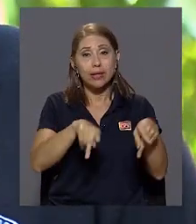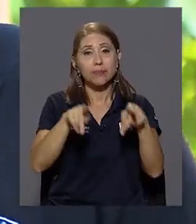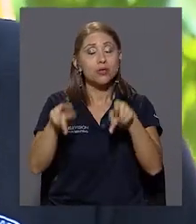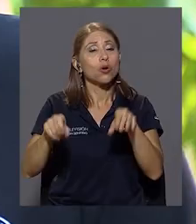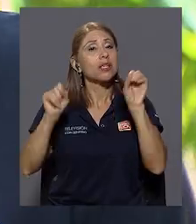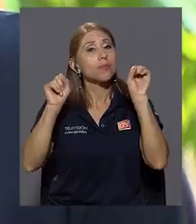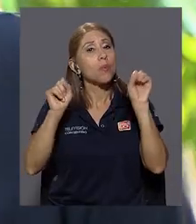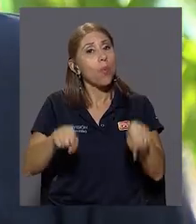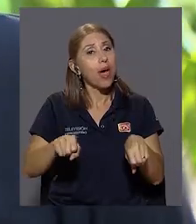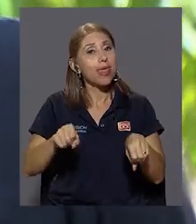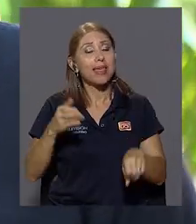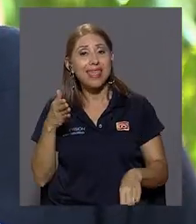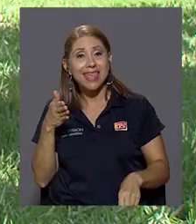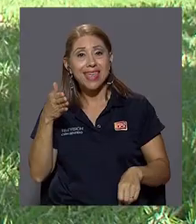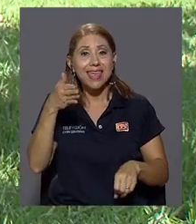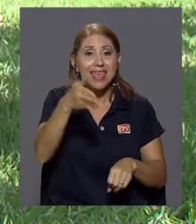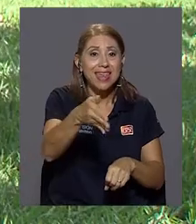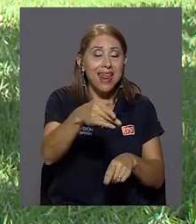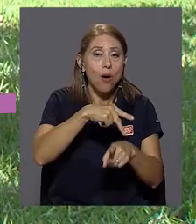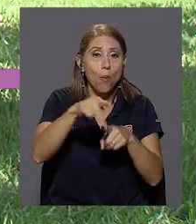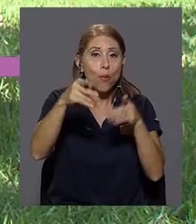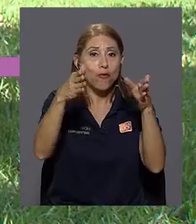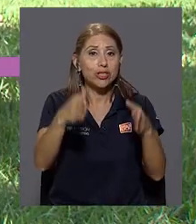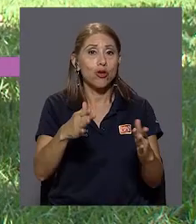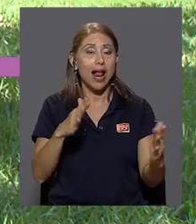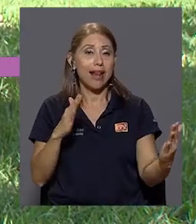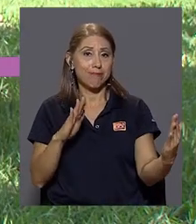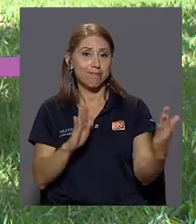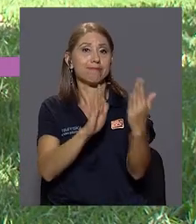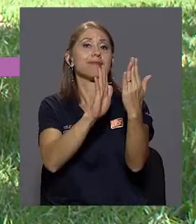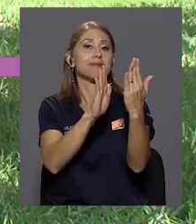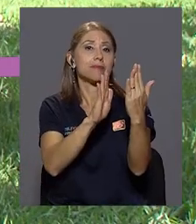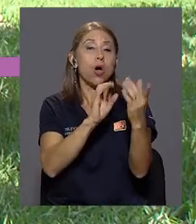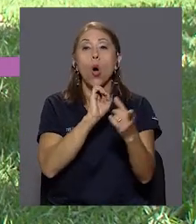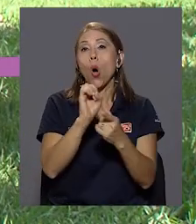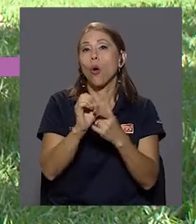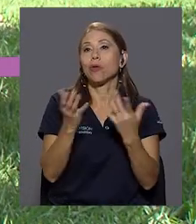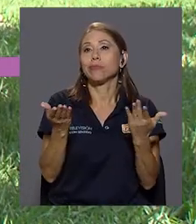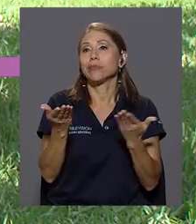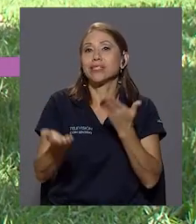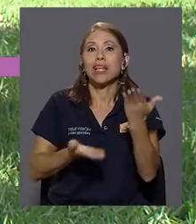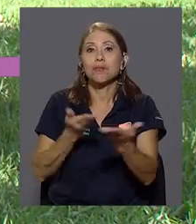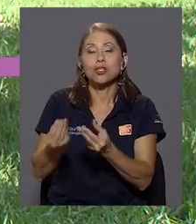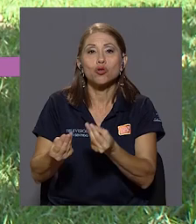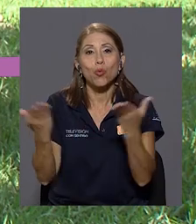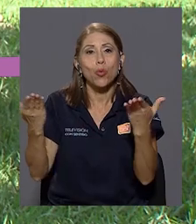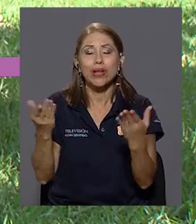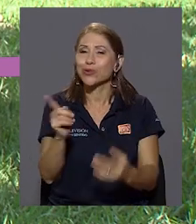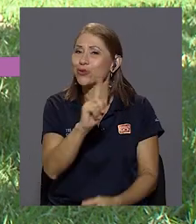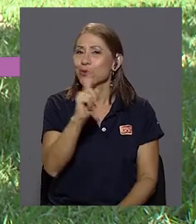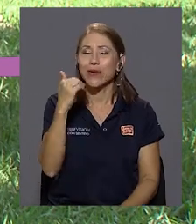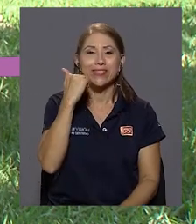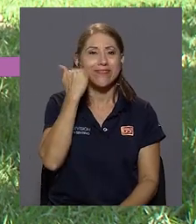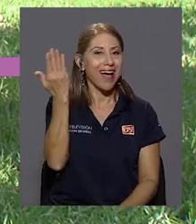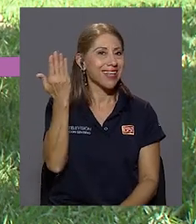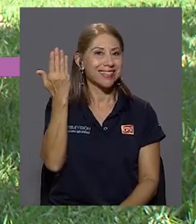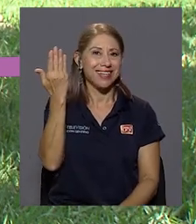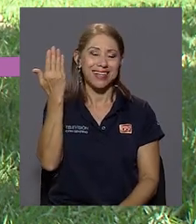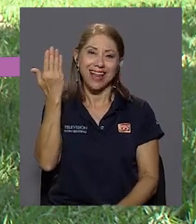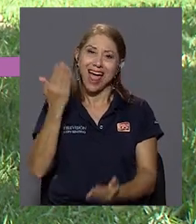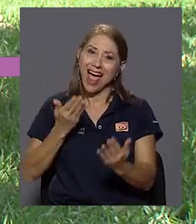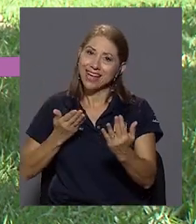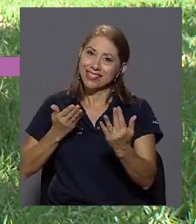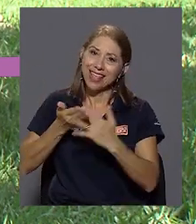recurrir a un profesional de primera entrada, o incluso a nivel de servicios públicos. No es tan fácil acceder